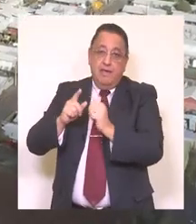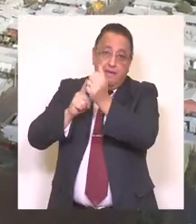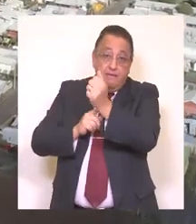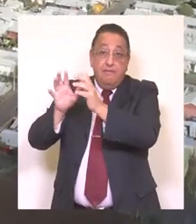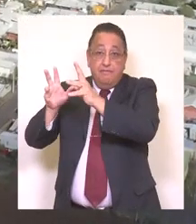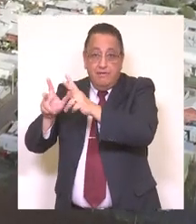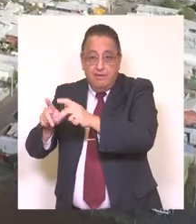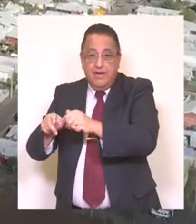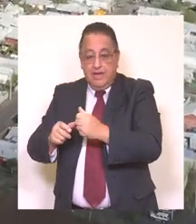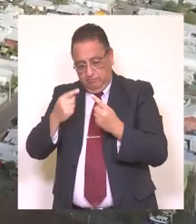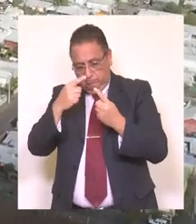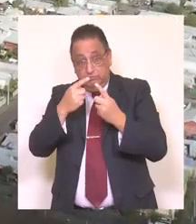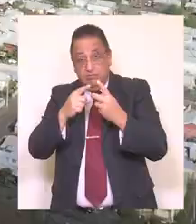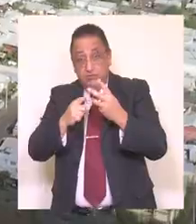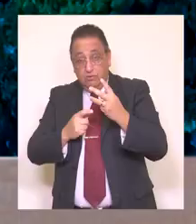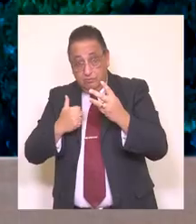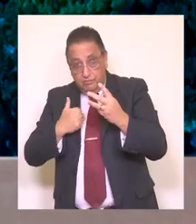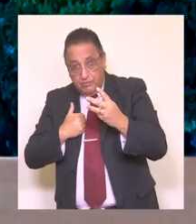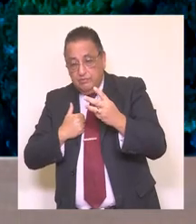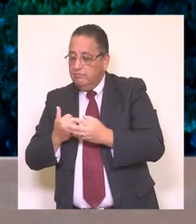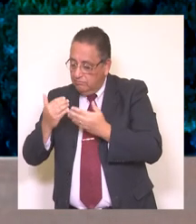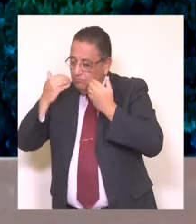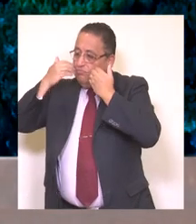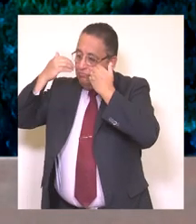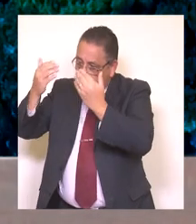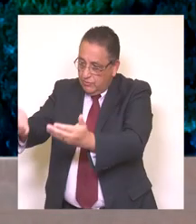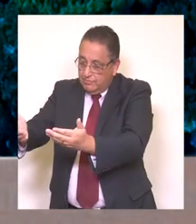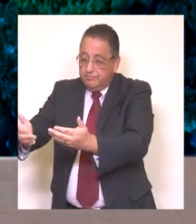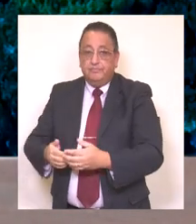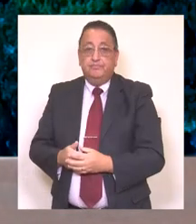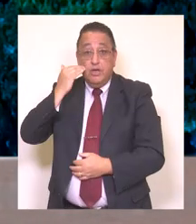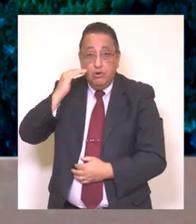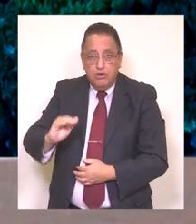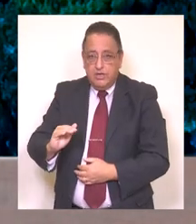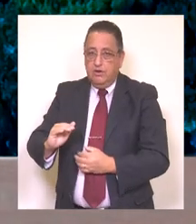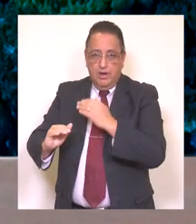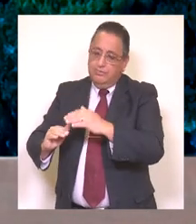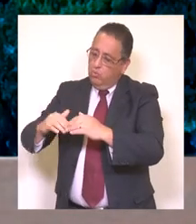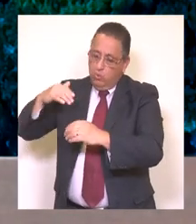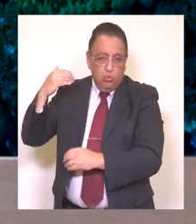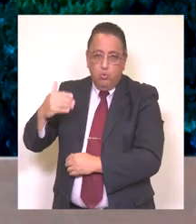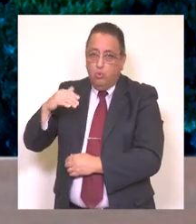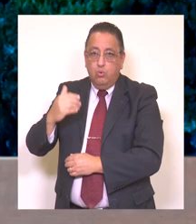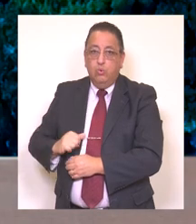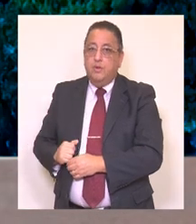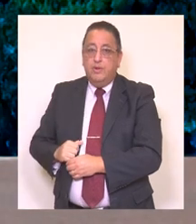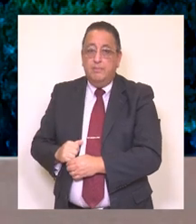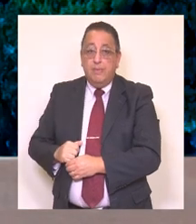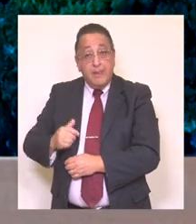cumplían con los requisitos y que más los requerían. Los jóvenes y los niños son parte también importante de nuestra comuna. Por tanto,